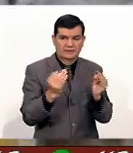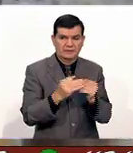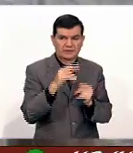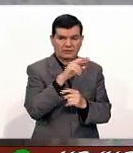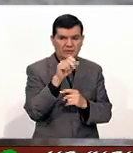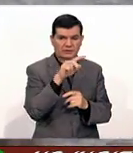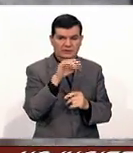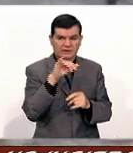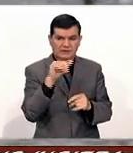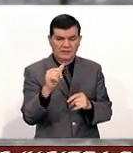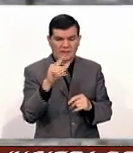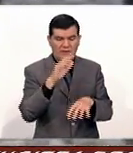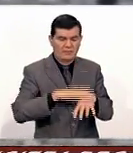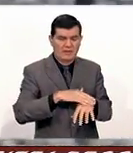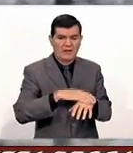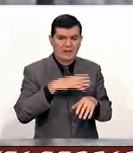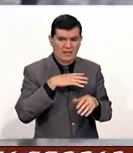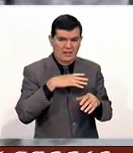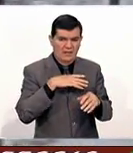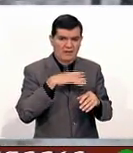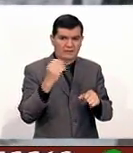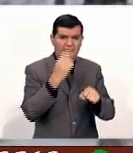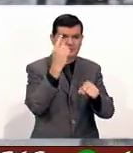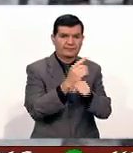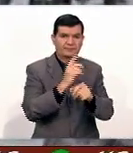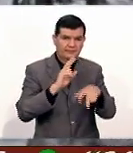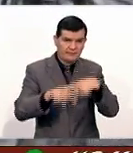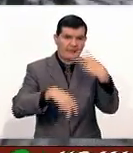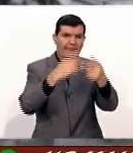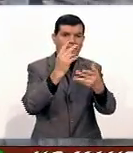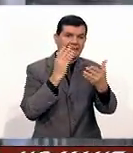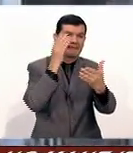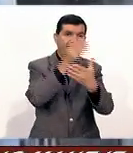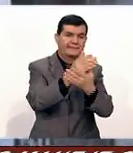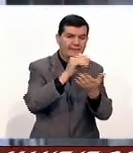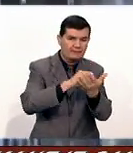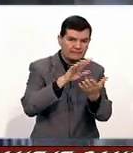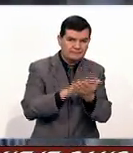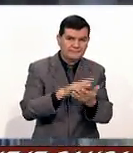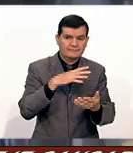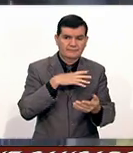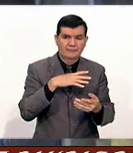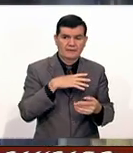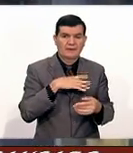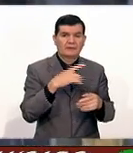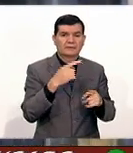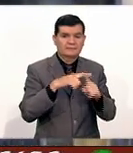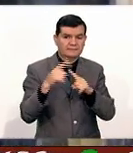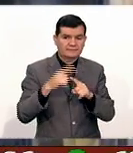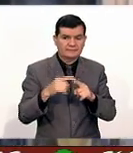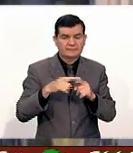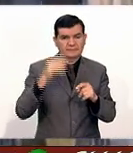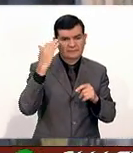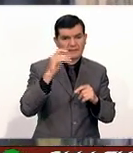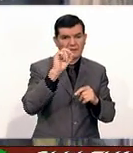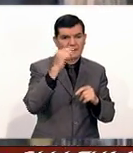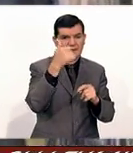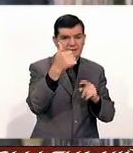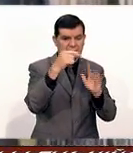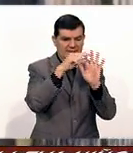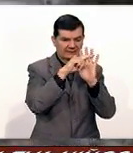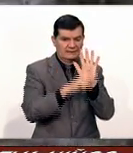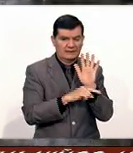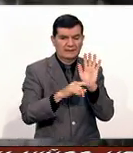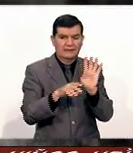Rosilla, precisamente, donde hemos tenido la oportunidad de ir, ha registrado durante una buena temporada 26 grados bajo